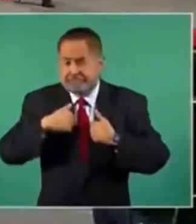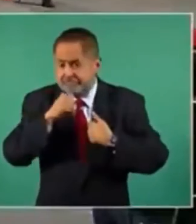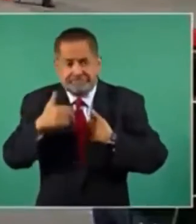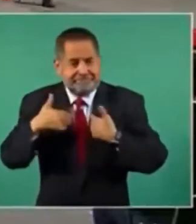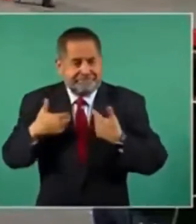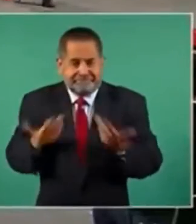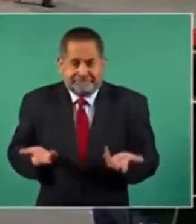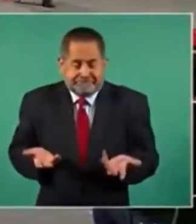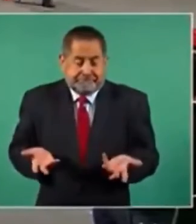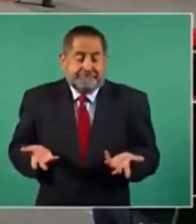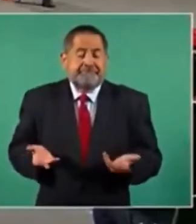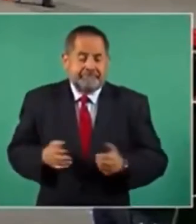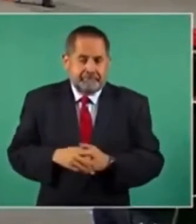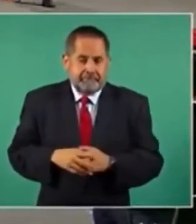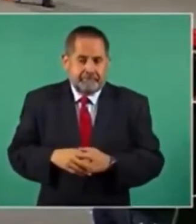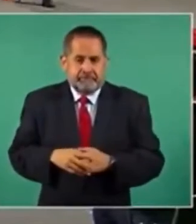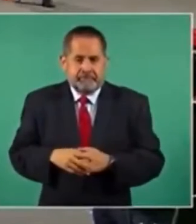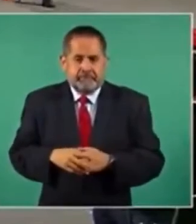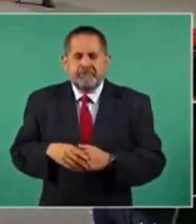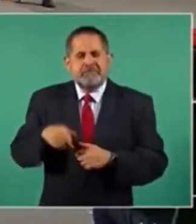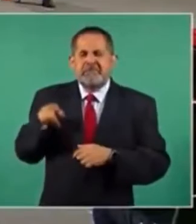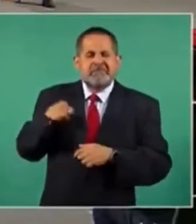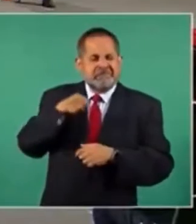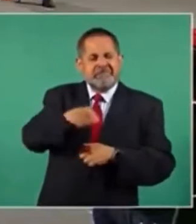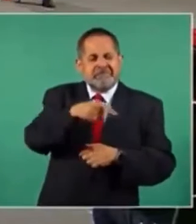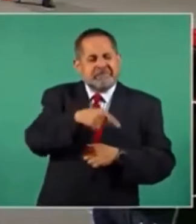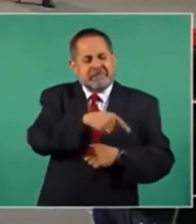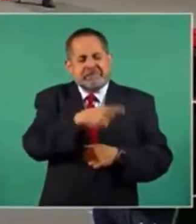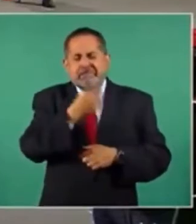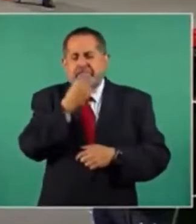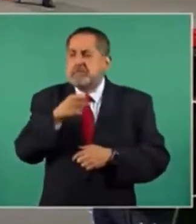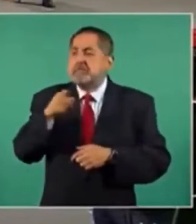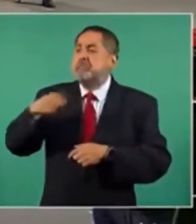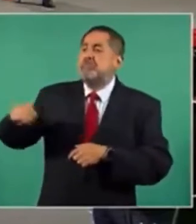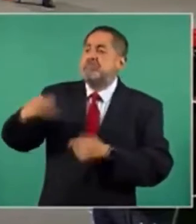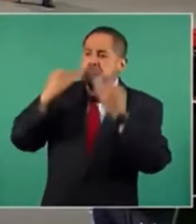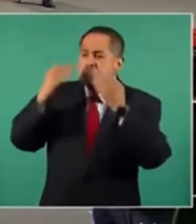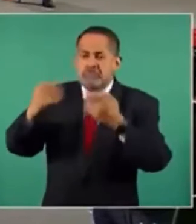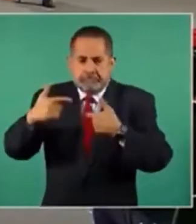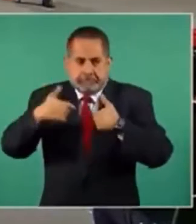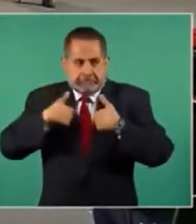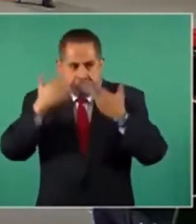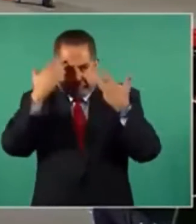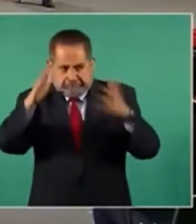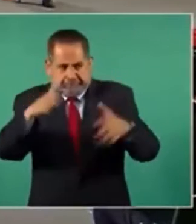Y los testigos a los que menciona, ni los conozco.